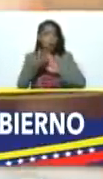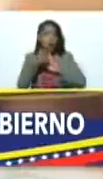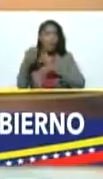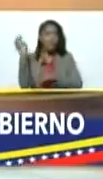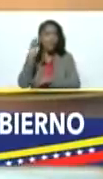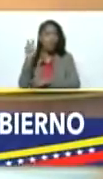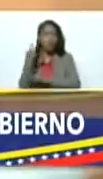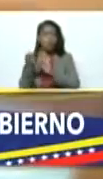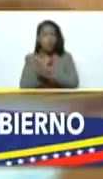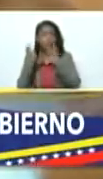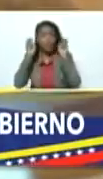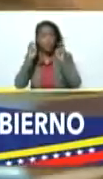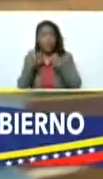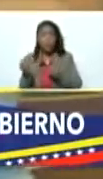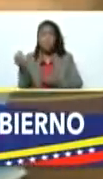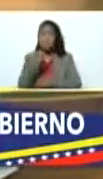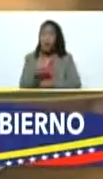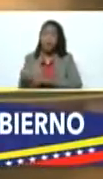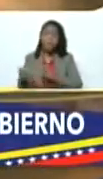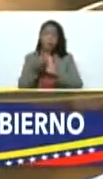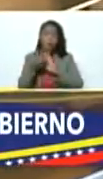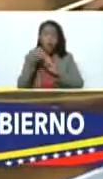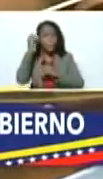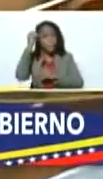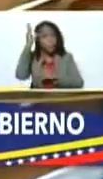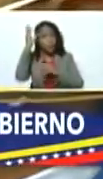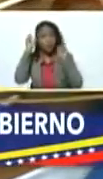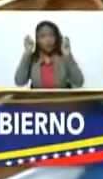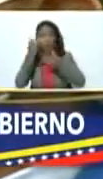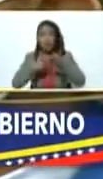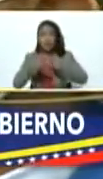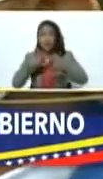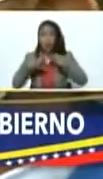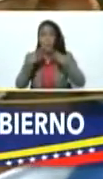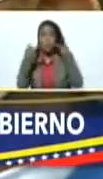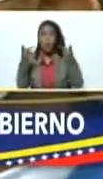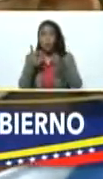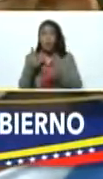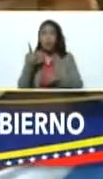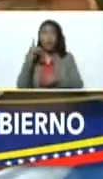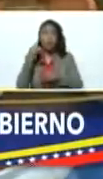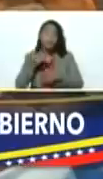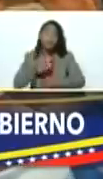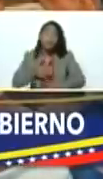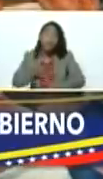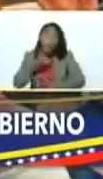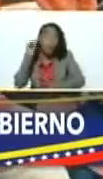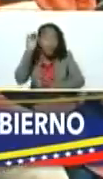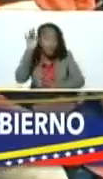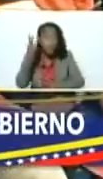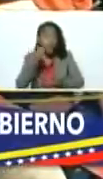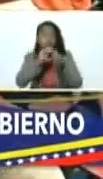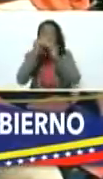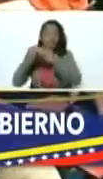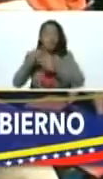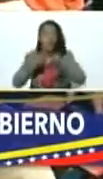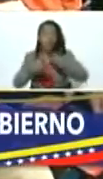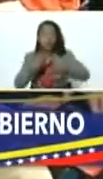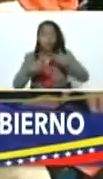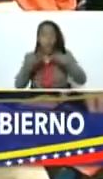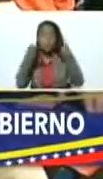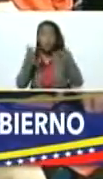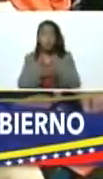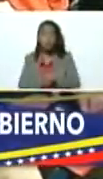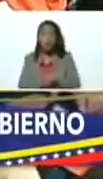una de las áreas donde es más afectado es en las capacidades en materia de servicios públicos y las posibilidades de mantenimiento de los servicios públicos.